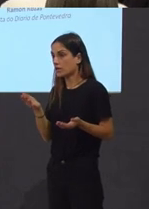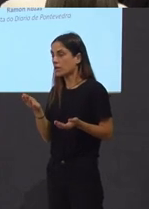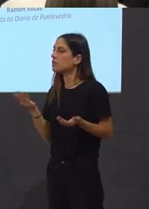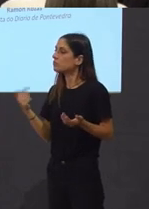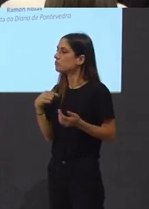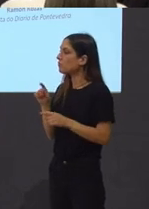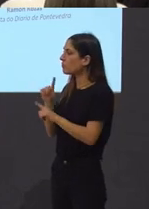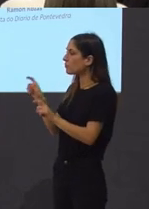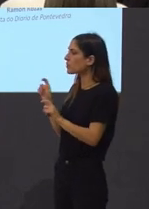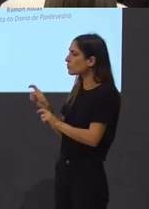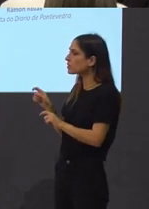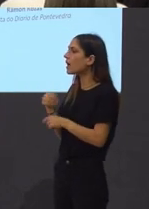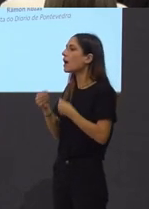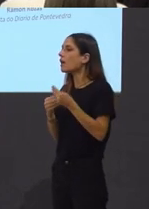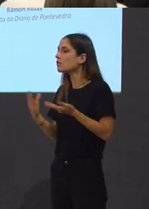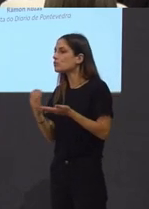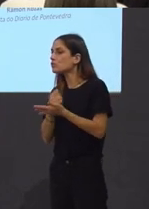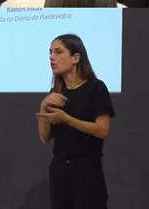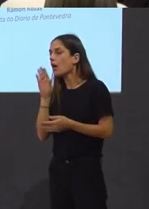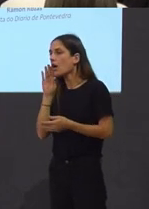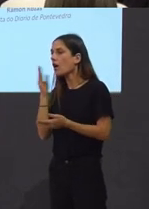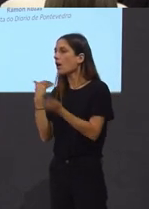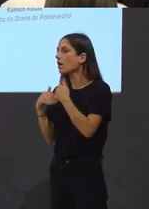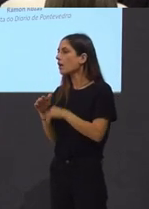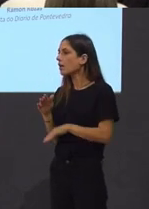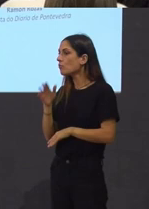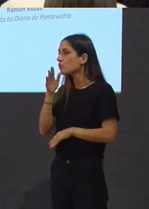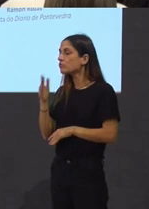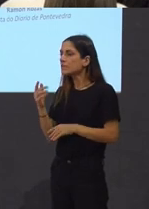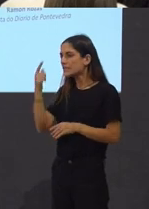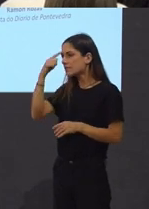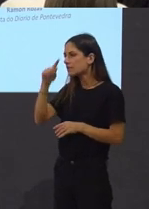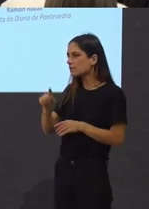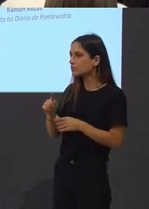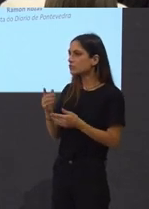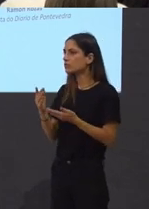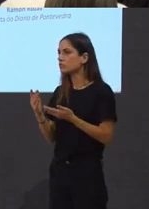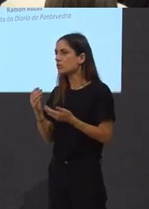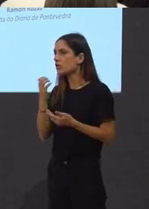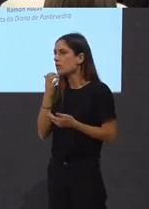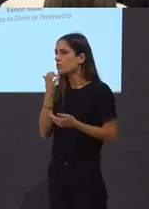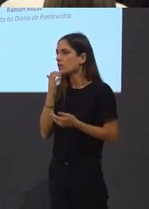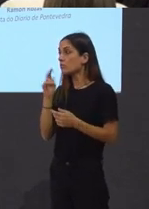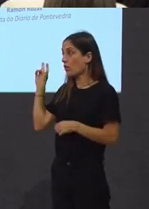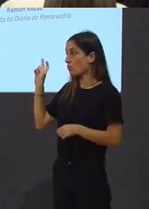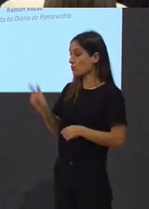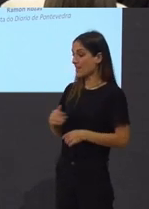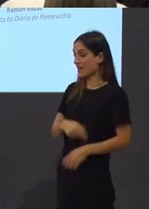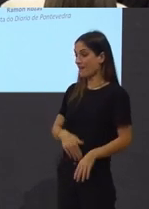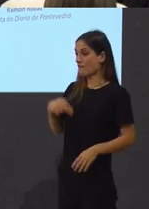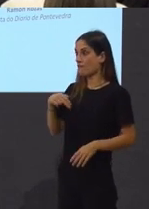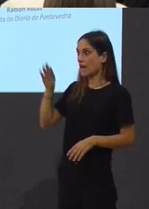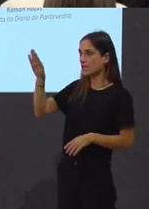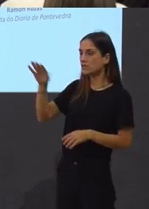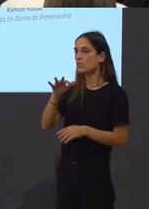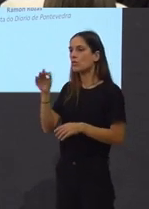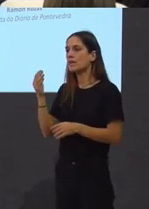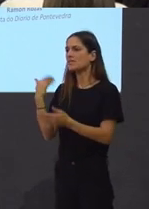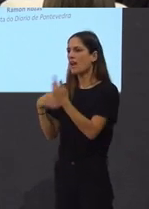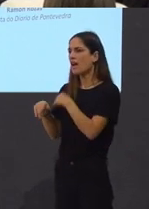isto? O sea, que facemos con isto unha vez sabemos que hai un fío que vende o franquismo e que vende antes vende o século de oro